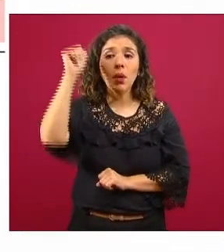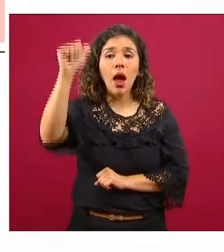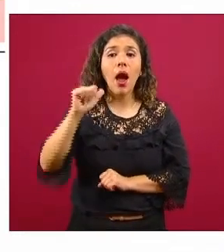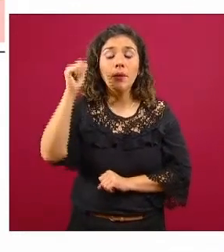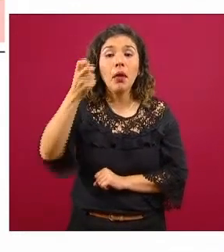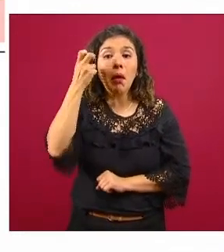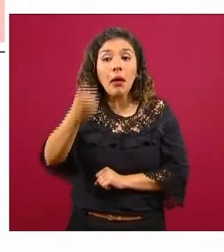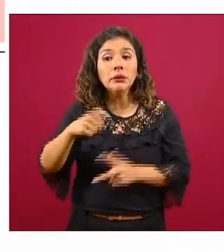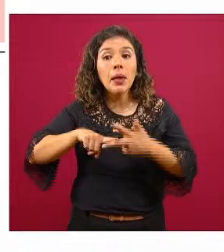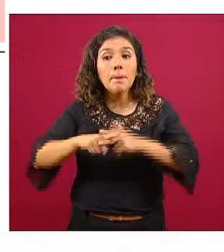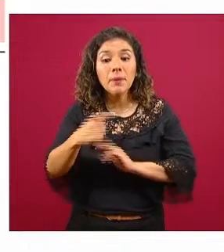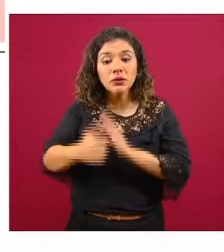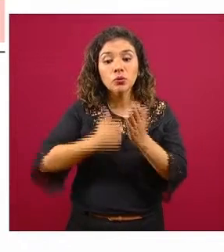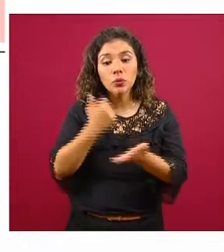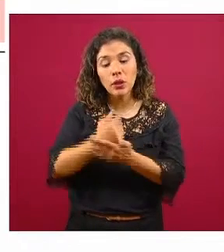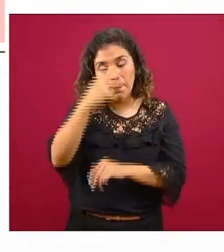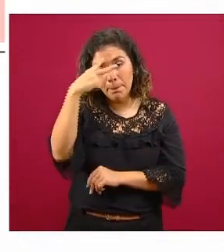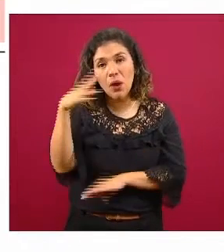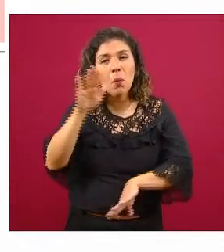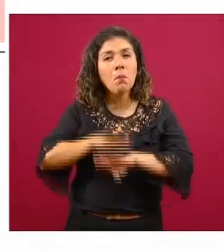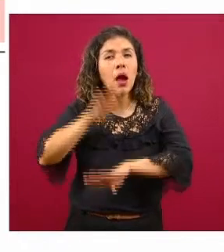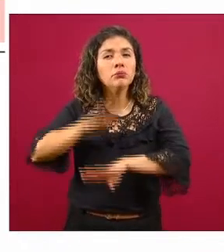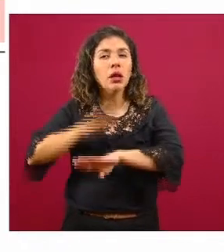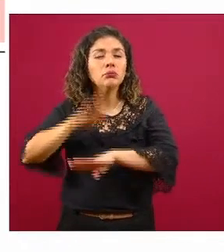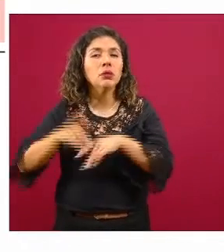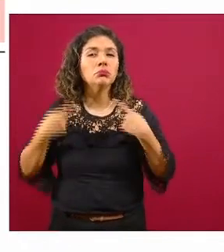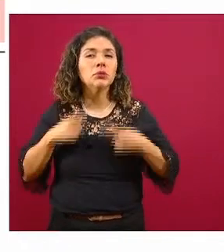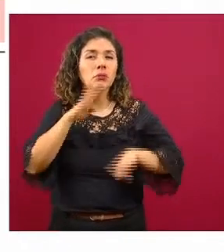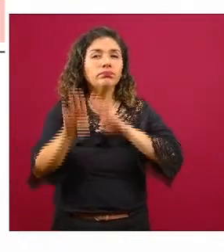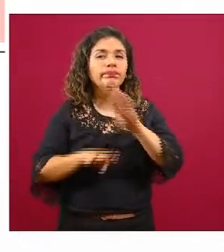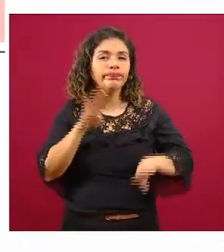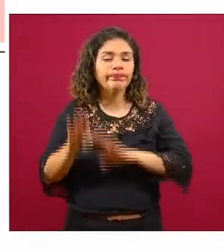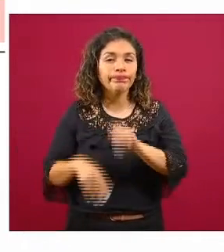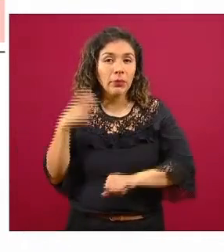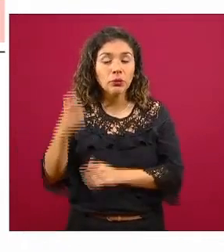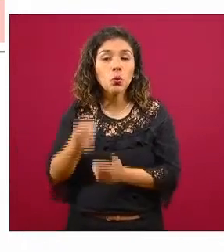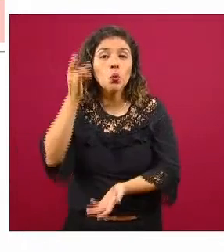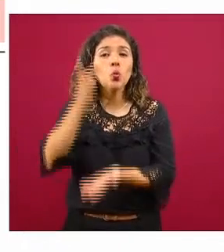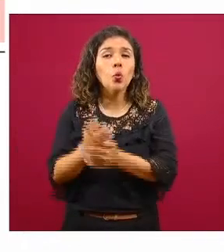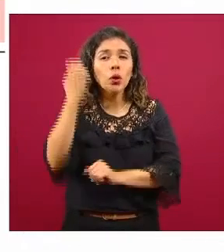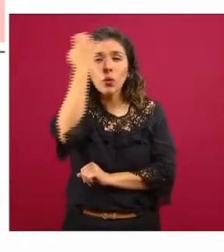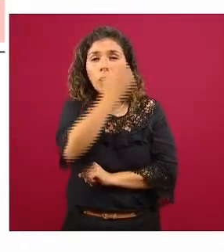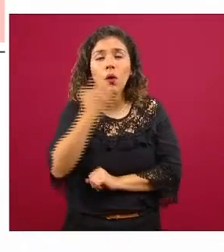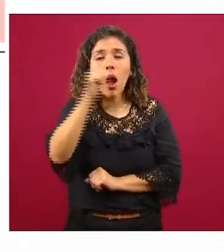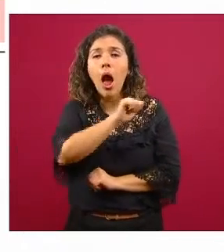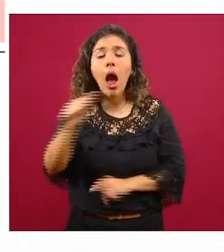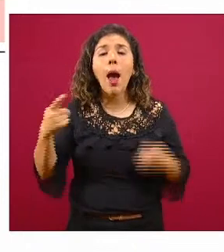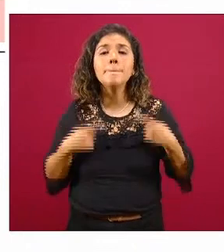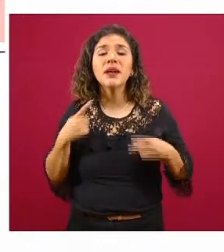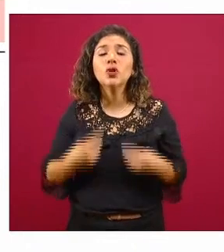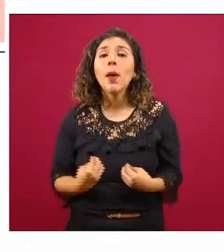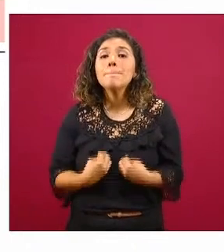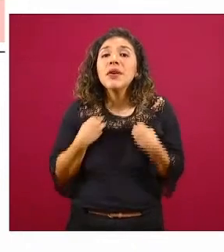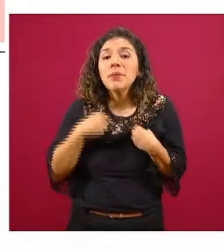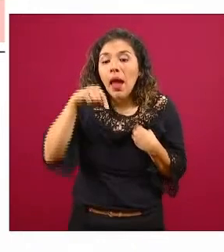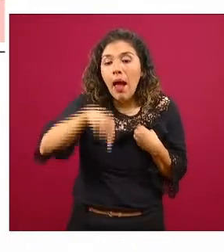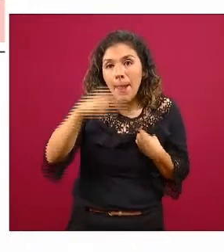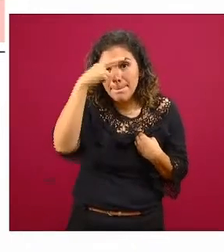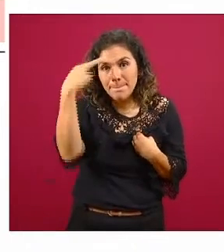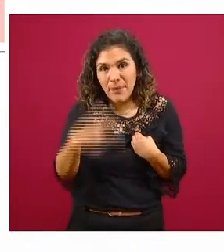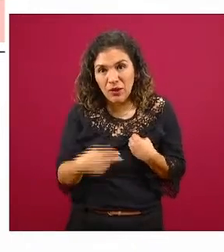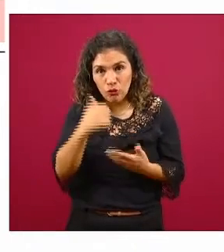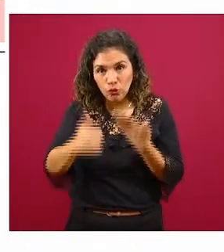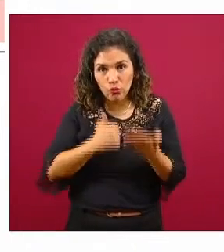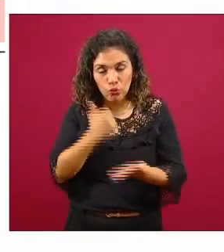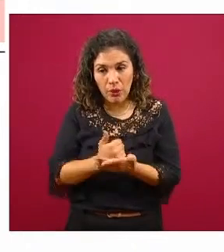cuando empieza en Ciudad de México este exceso de mortalidad cuando sólo se analiza la población de personas residentes en